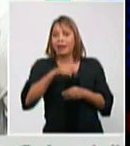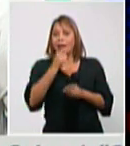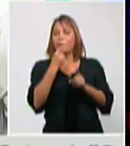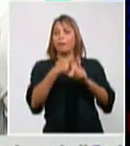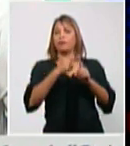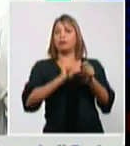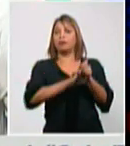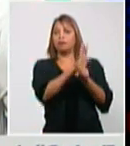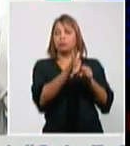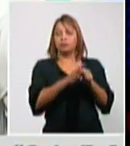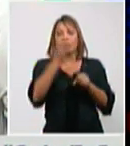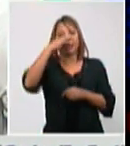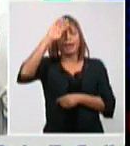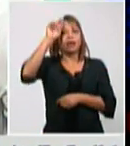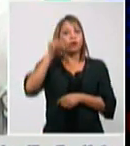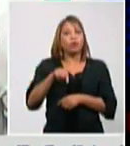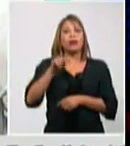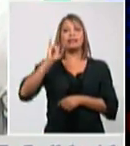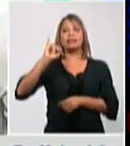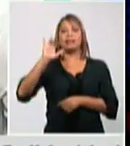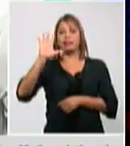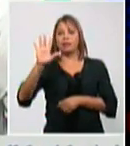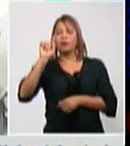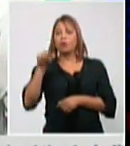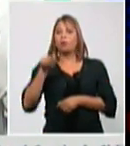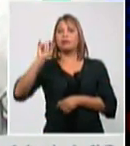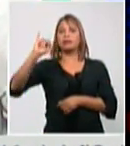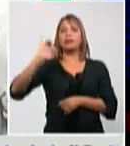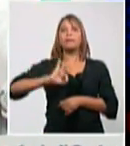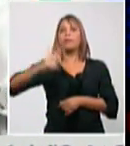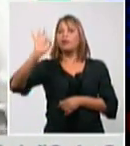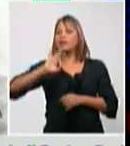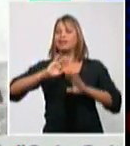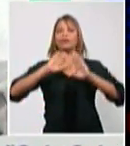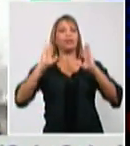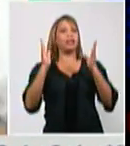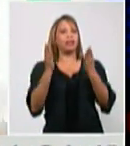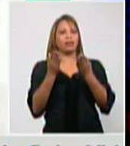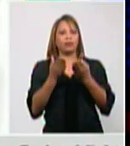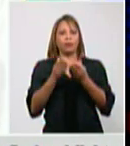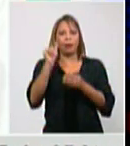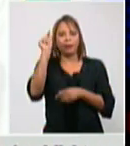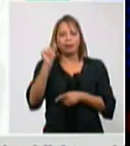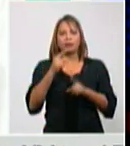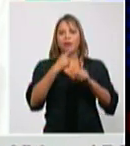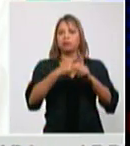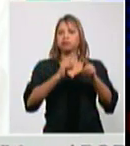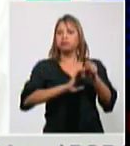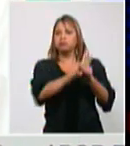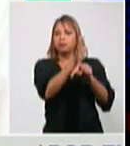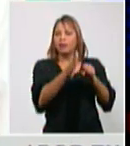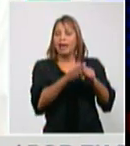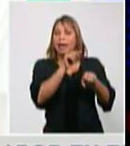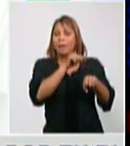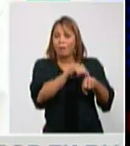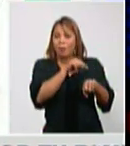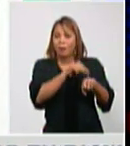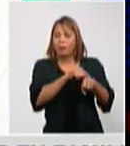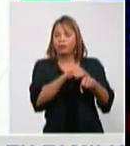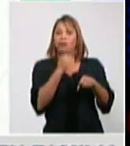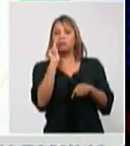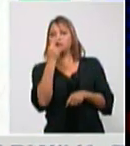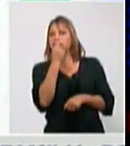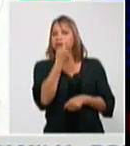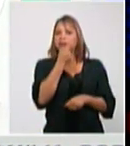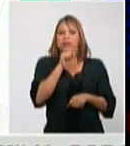65,6% de todos los diagnosticados en Cuba en el momento del diagnóstico estaban